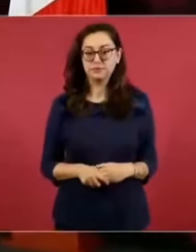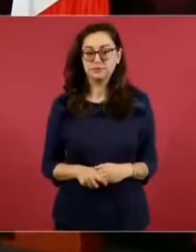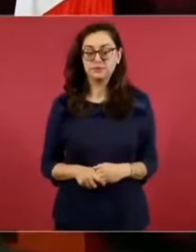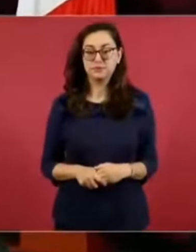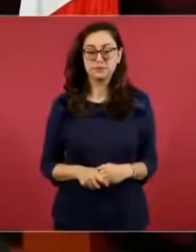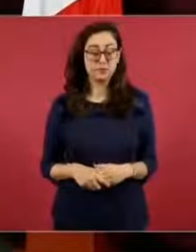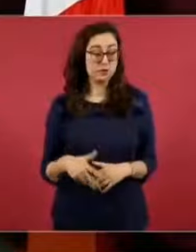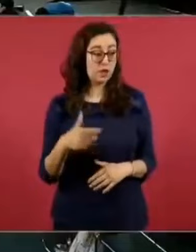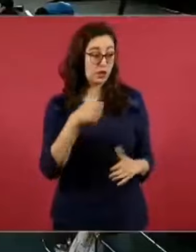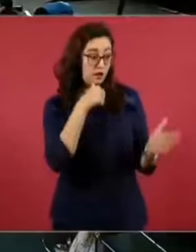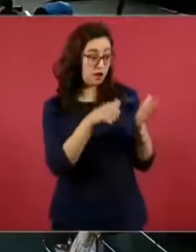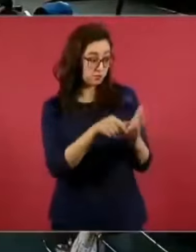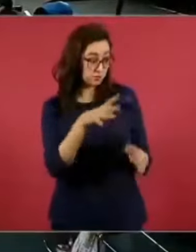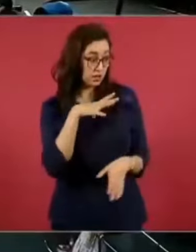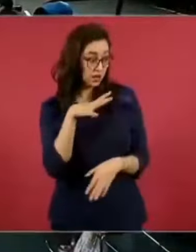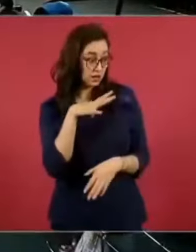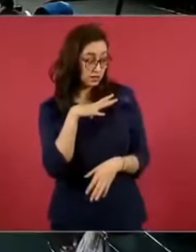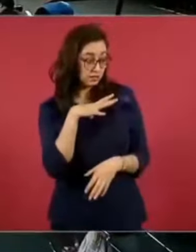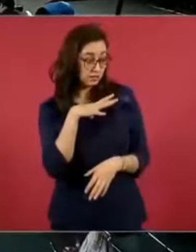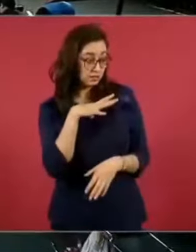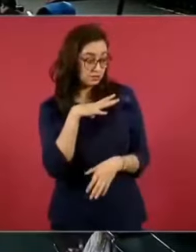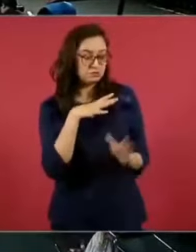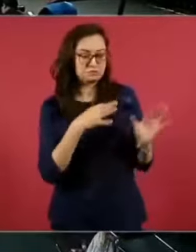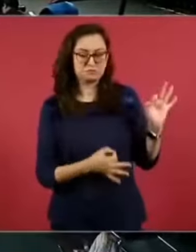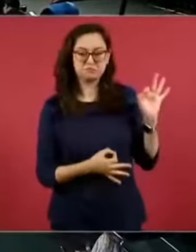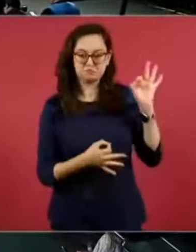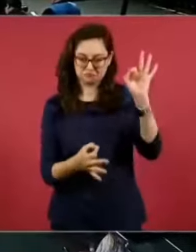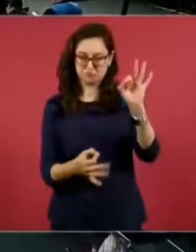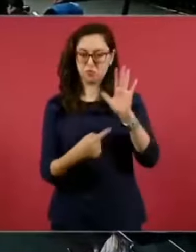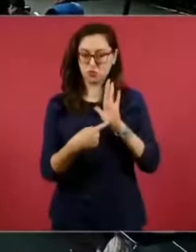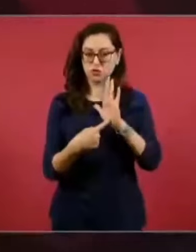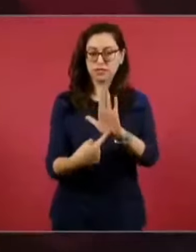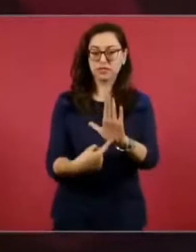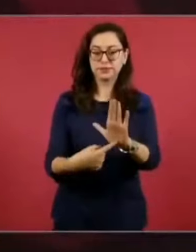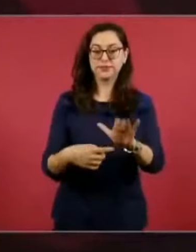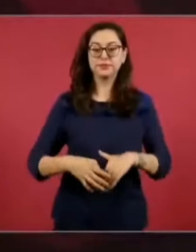¿La tienes? Se las vamos a dar a conocer,